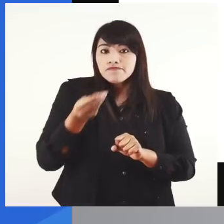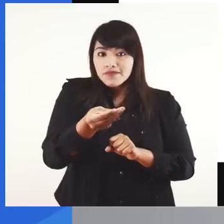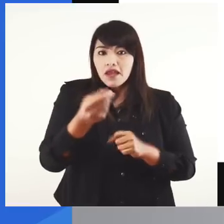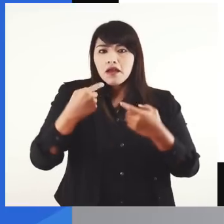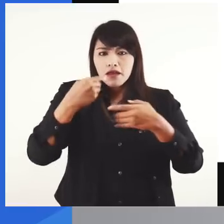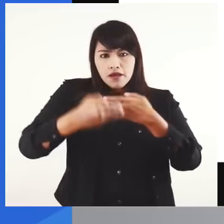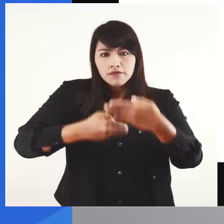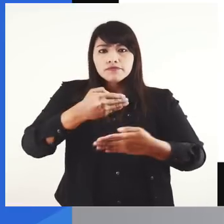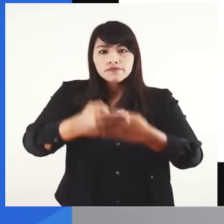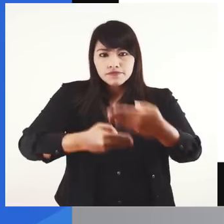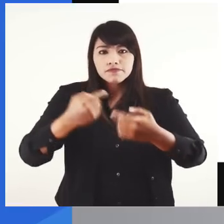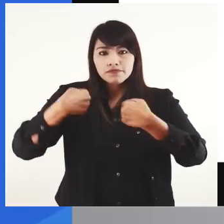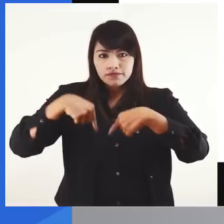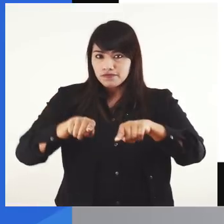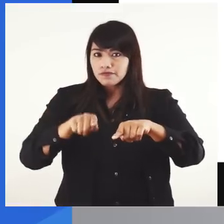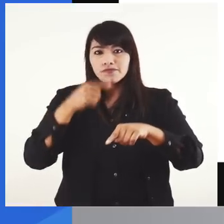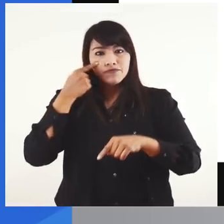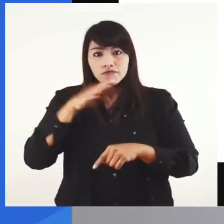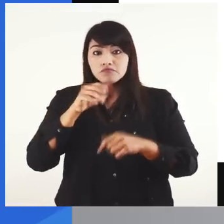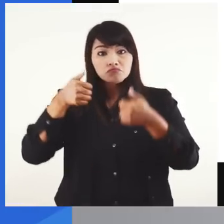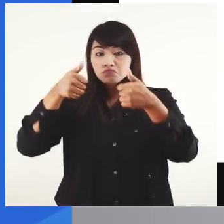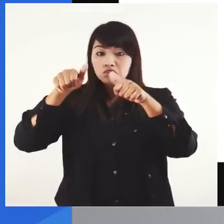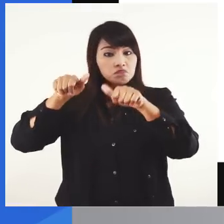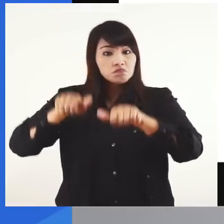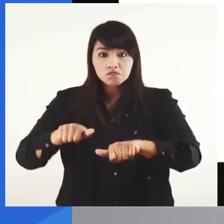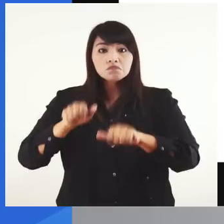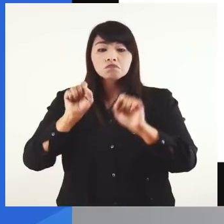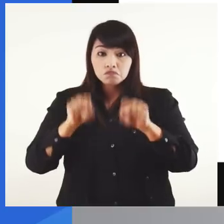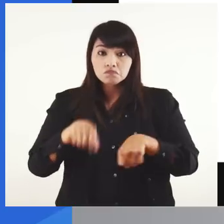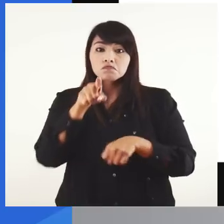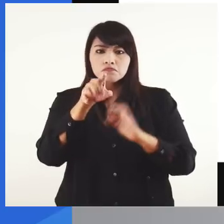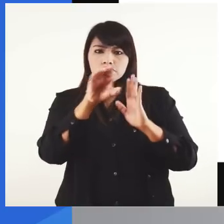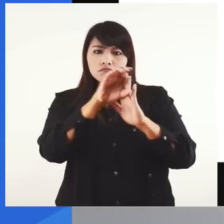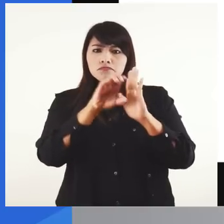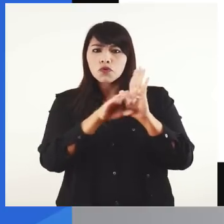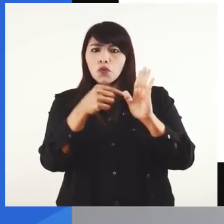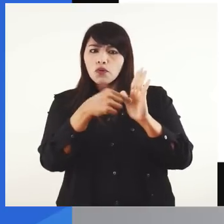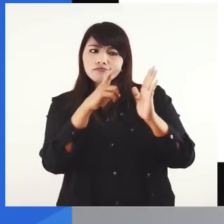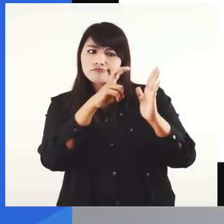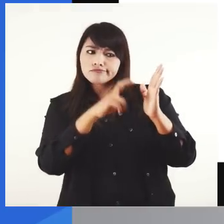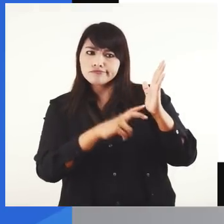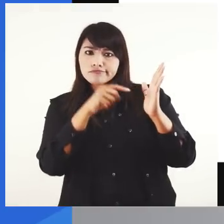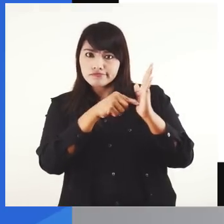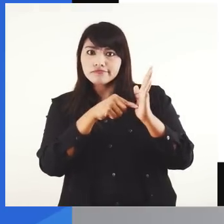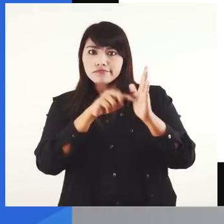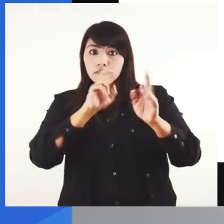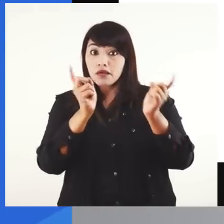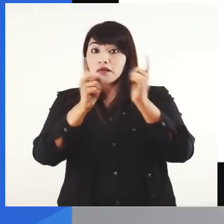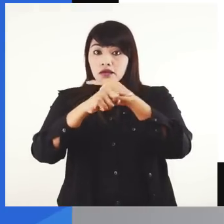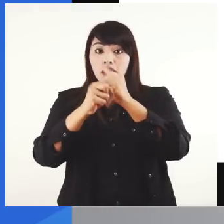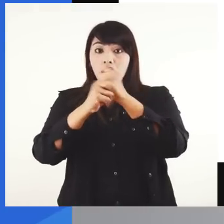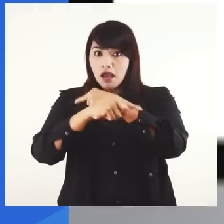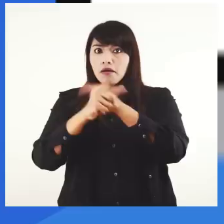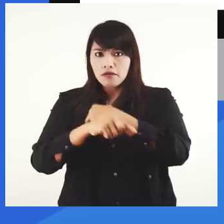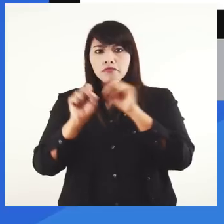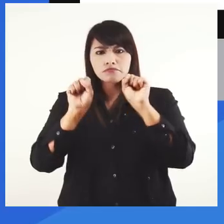podrás darle seguimiento al proceso. Si te dice no cumple, tienes la opción de revisar tu currículum. Si lo